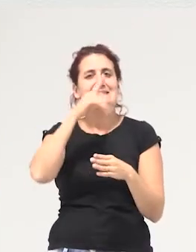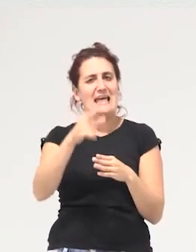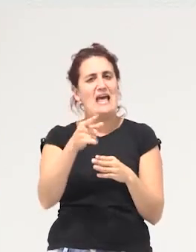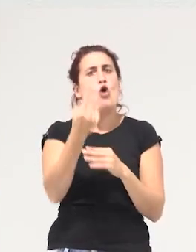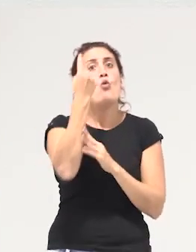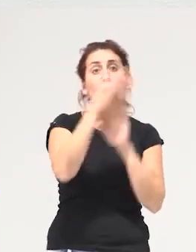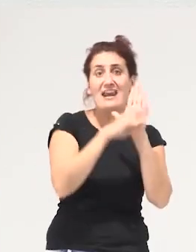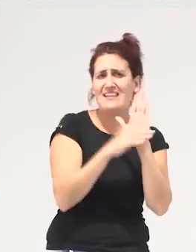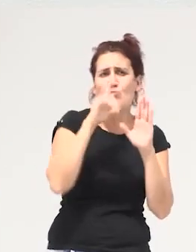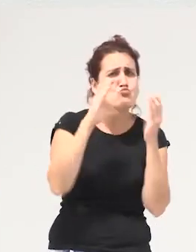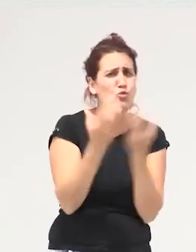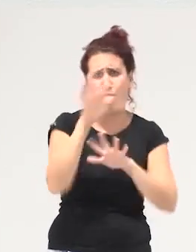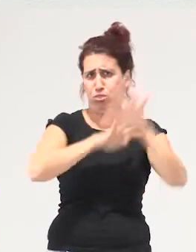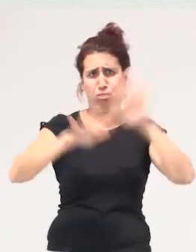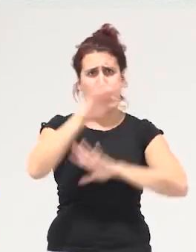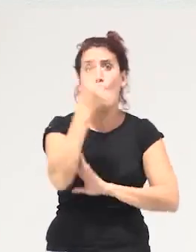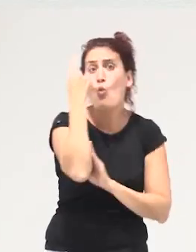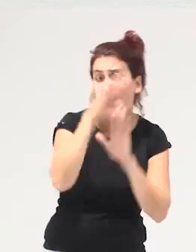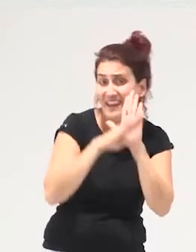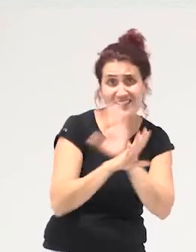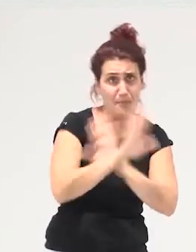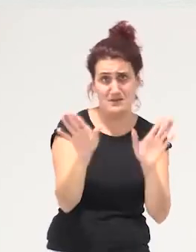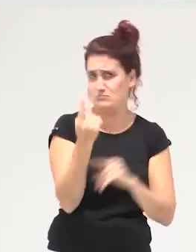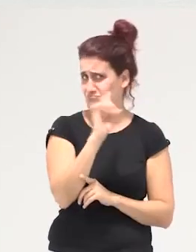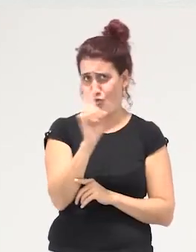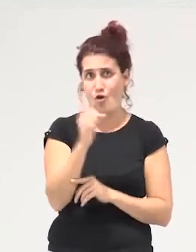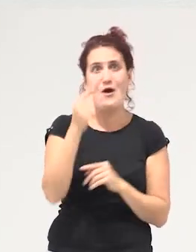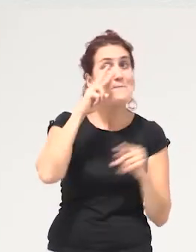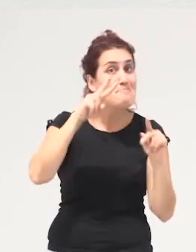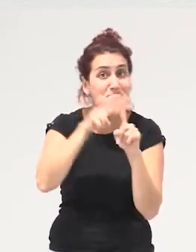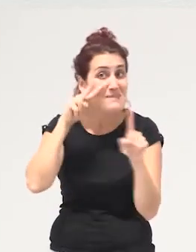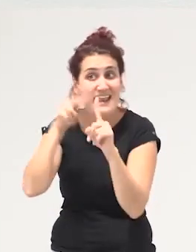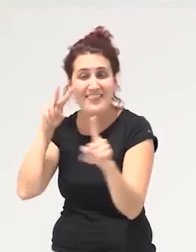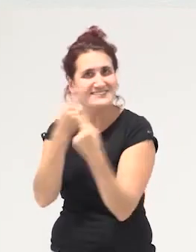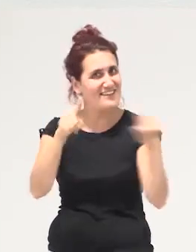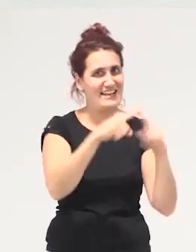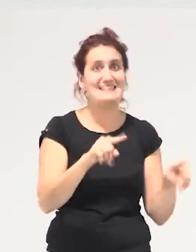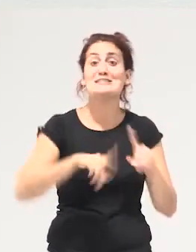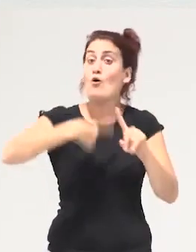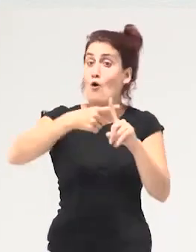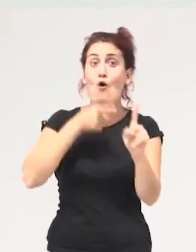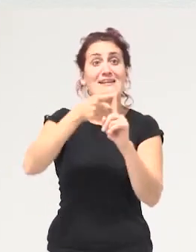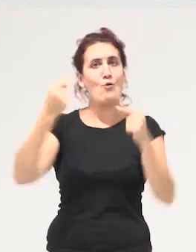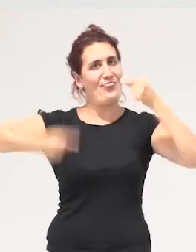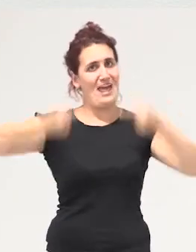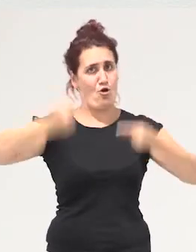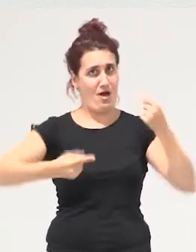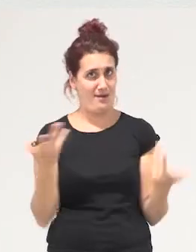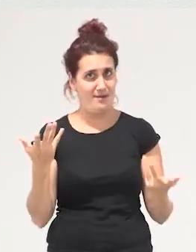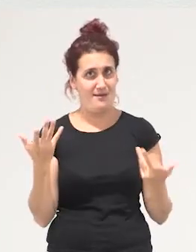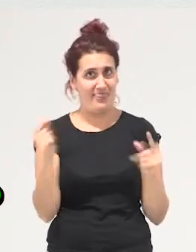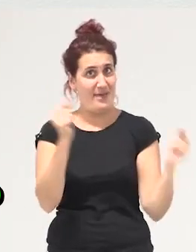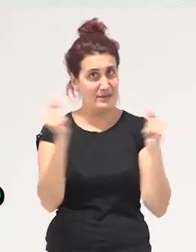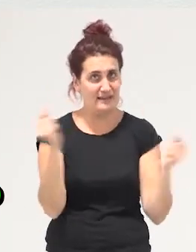porque el mundo es muy complejo y no hay una receta necesitamos distintas miradas que consigan dialogar nadie tiene el